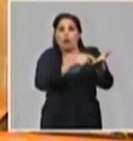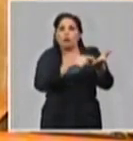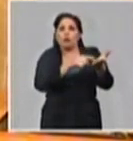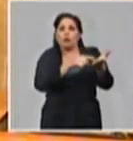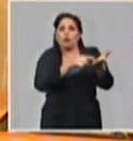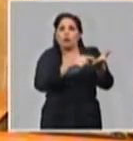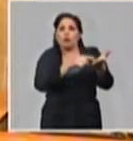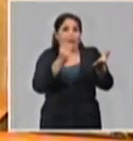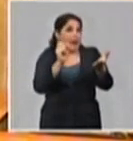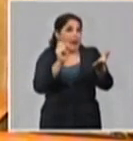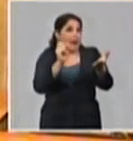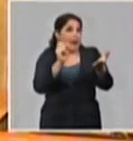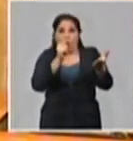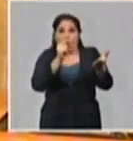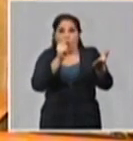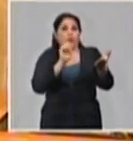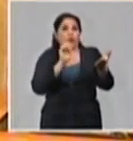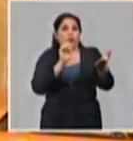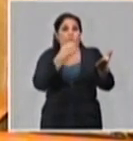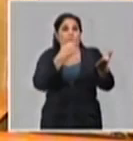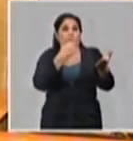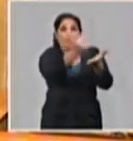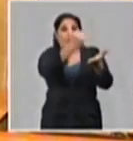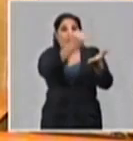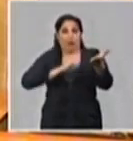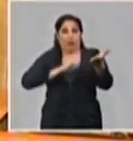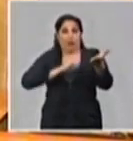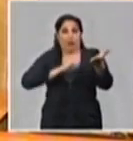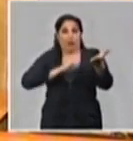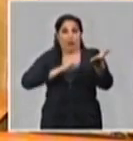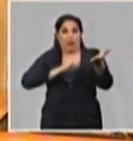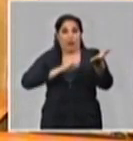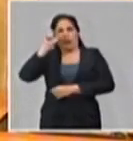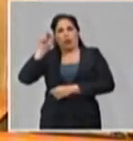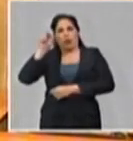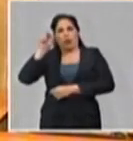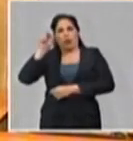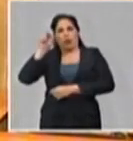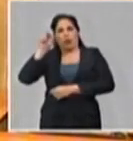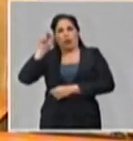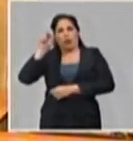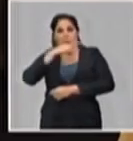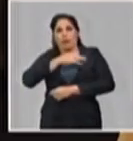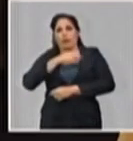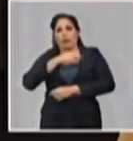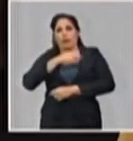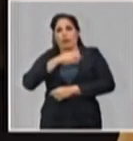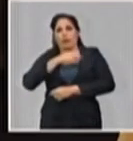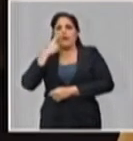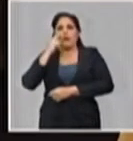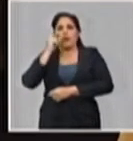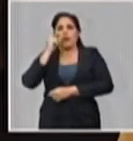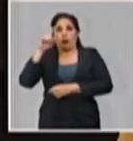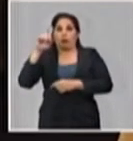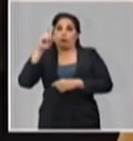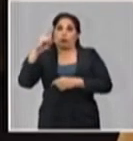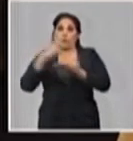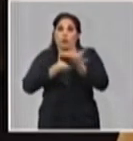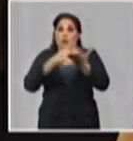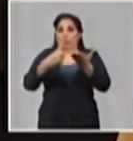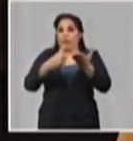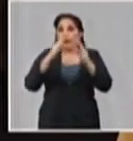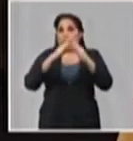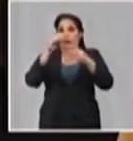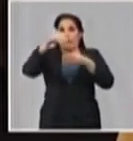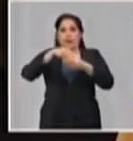inmediatamente que se regrese debe visitarse al San Mar para poderlo vigilar durante los 14 días en su